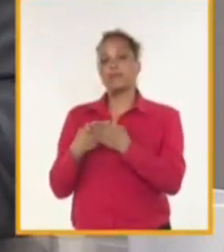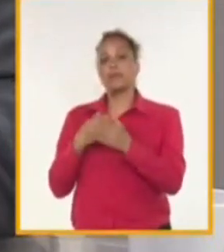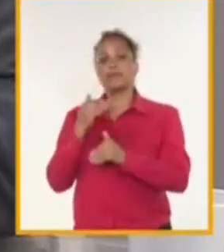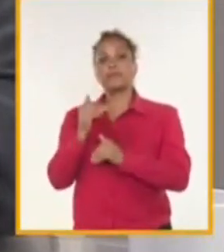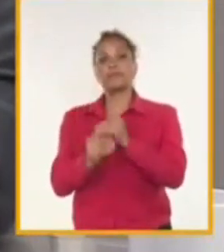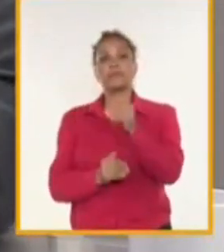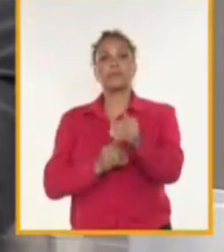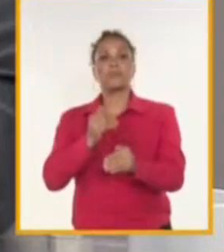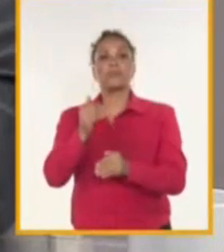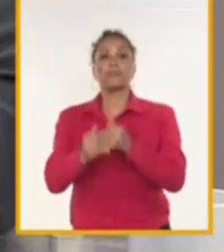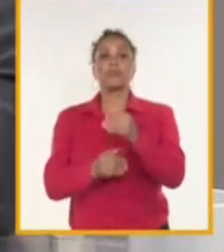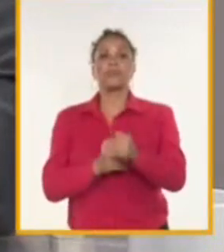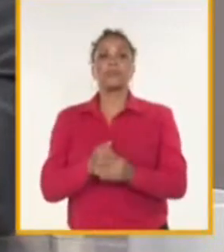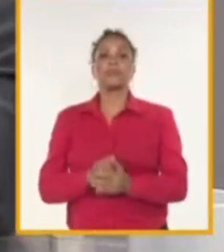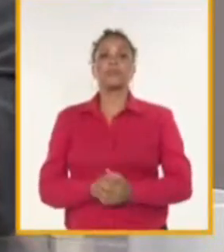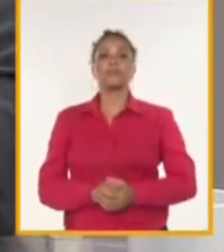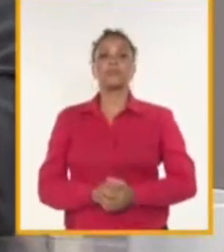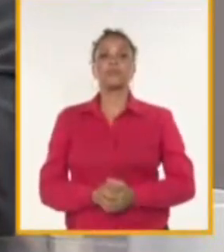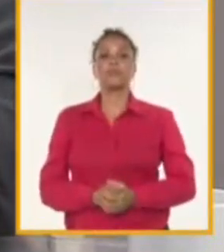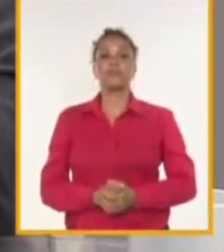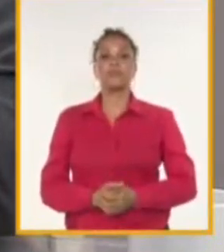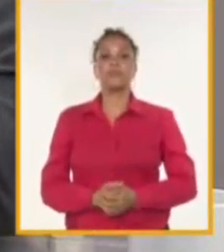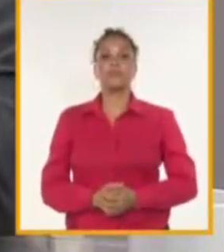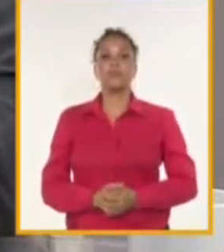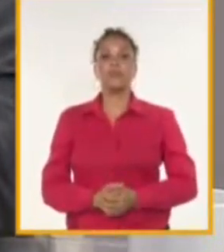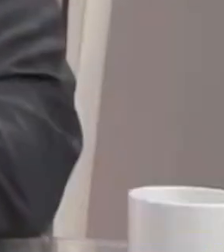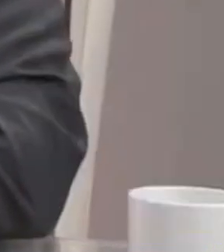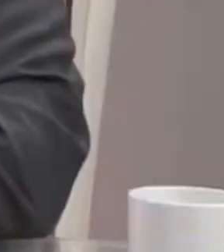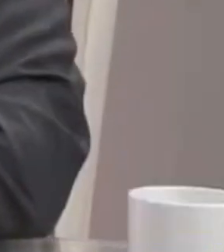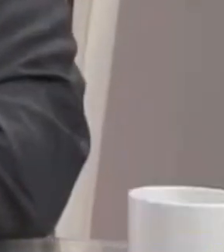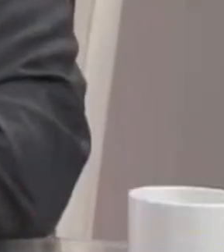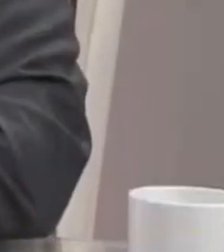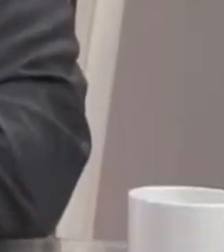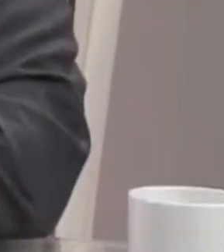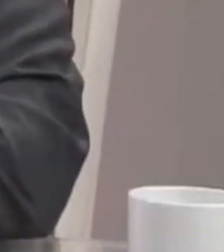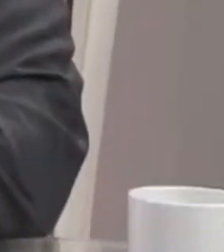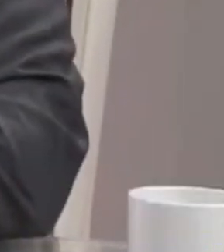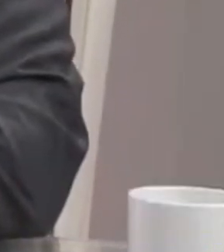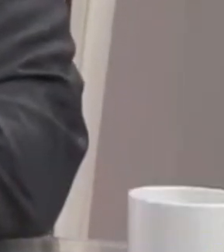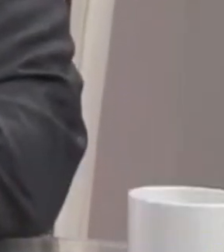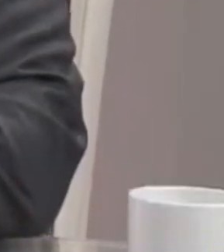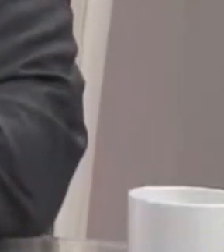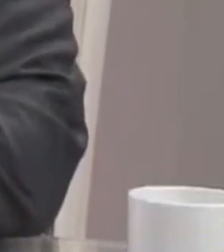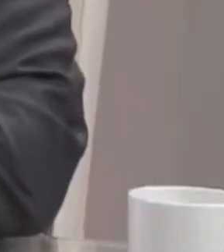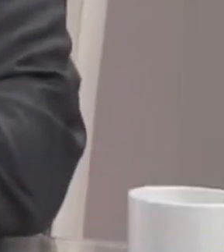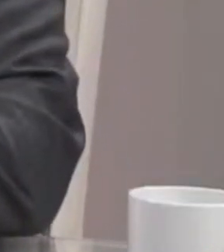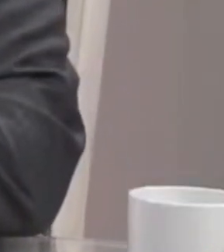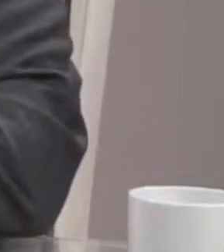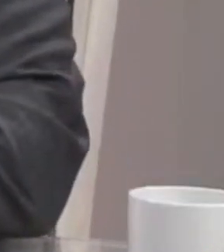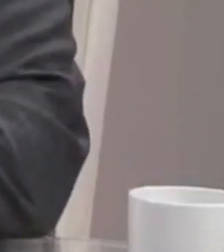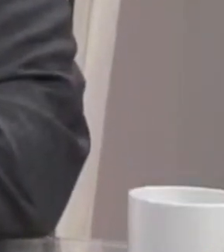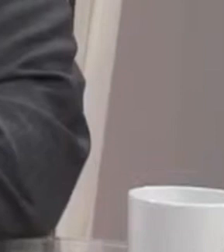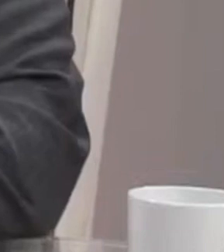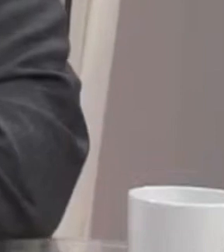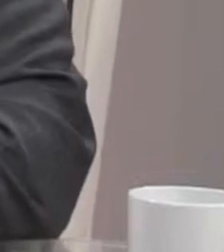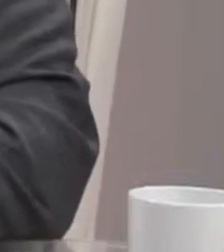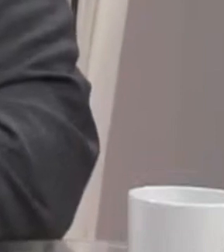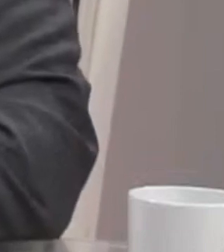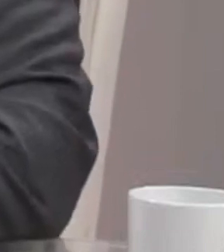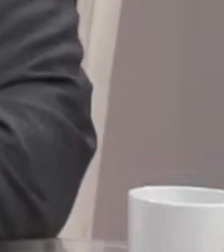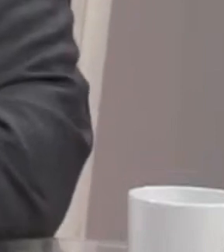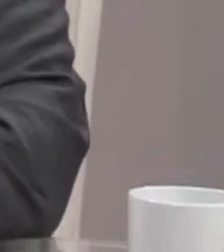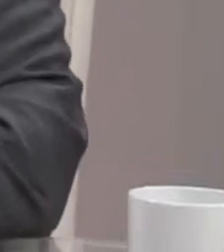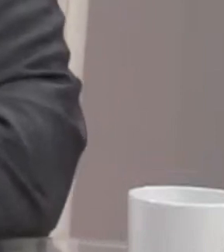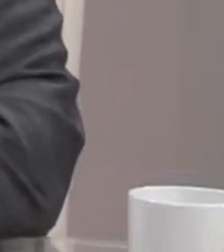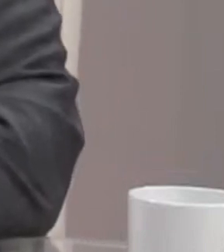pierden las posibilidades objetivamente de invertir y otras como las que nosotros tenemos